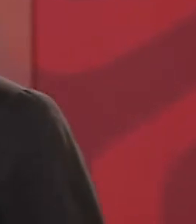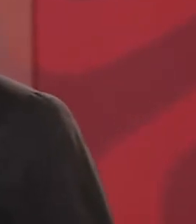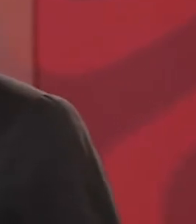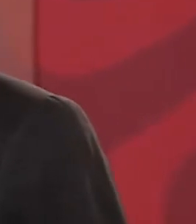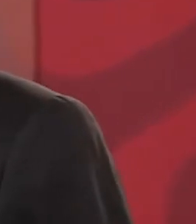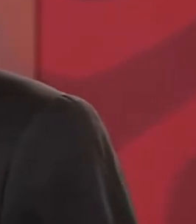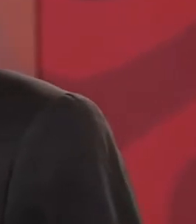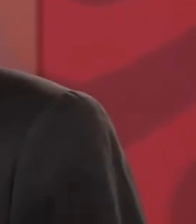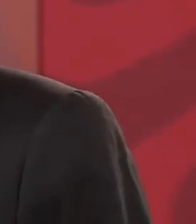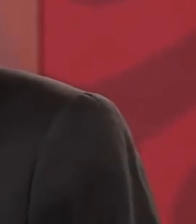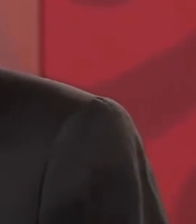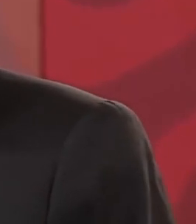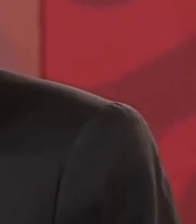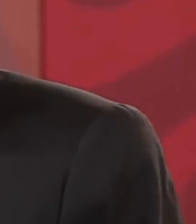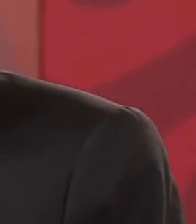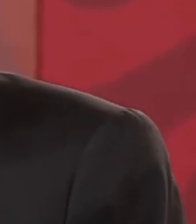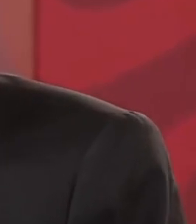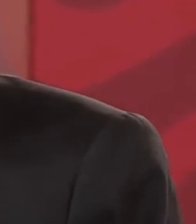ocasiones,